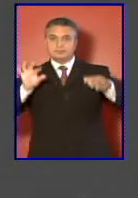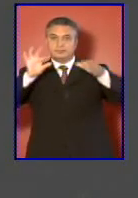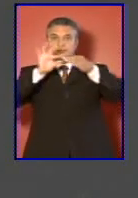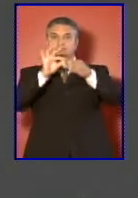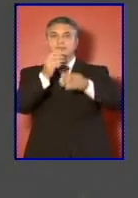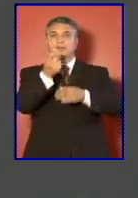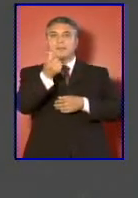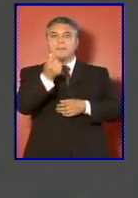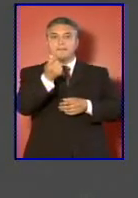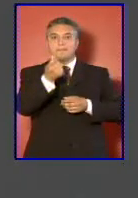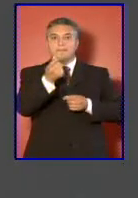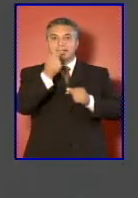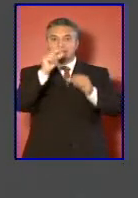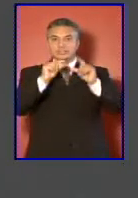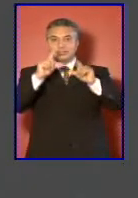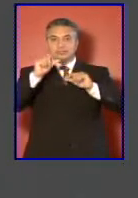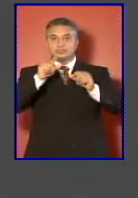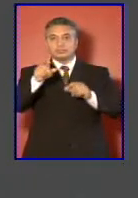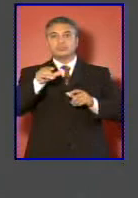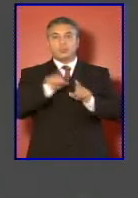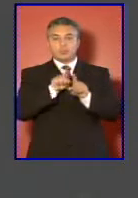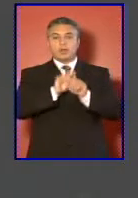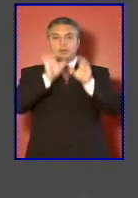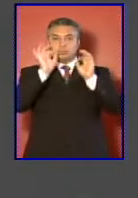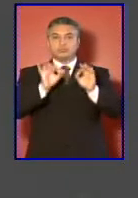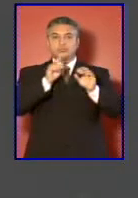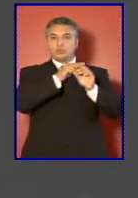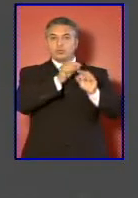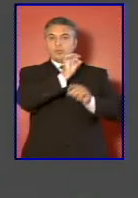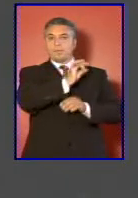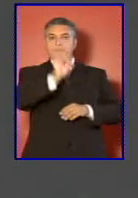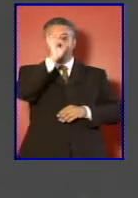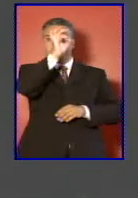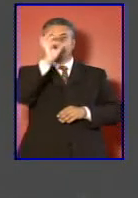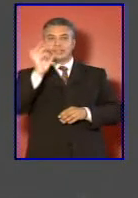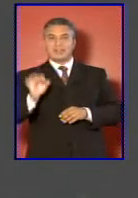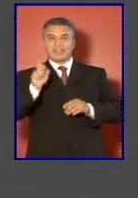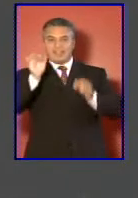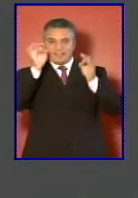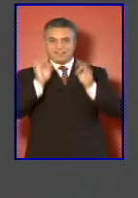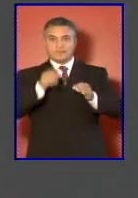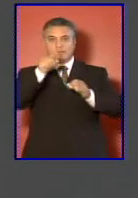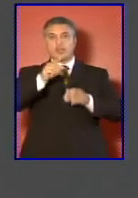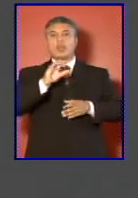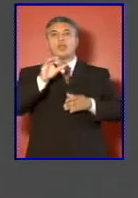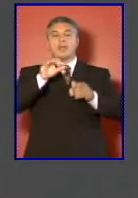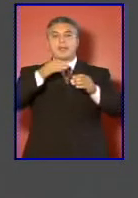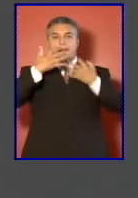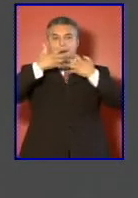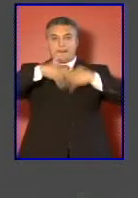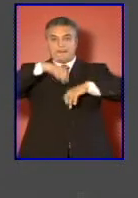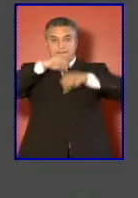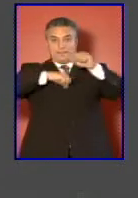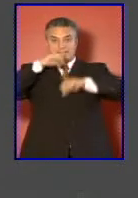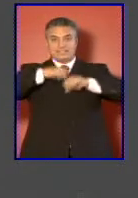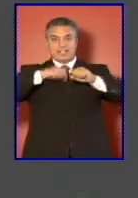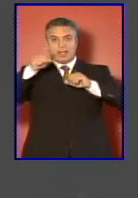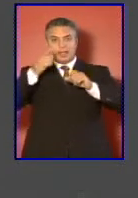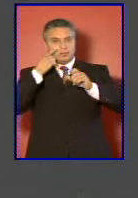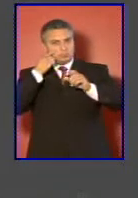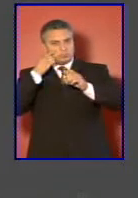precio de un commodity el establecer porcentajes fijos que gravan una empresa estatal con proyección internacional